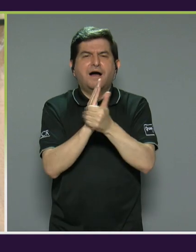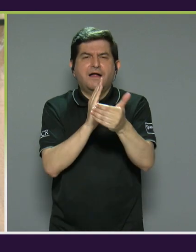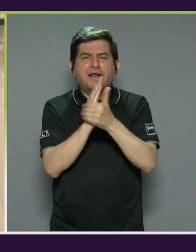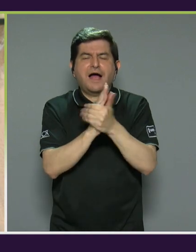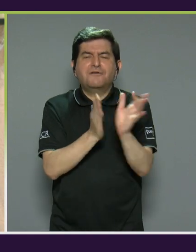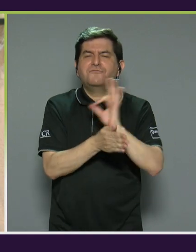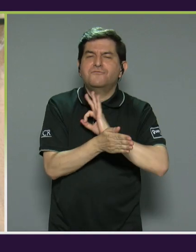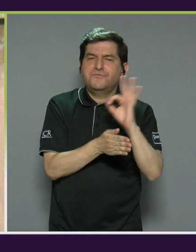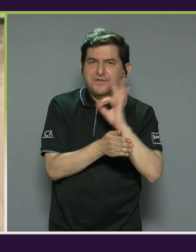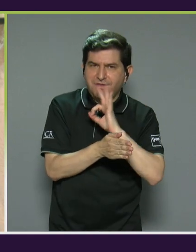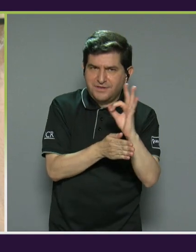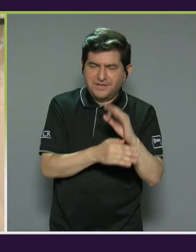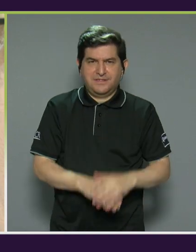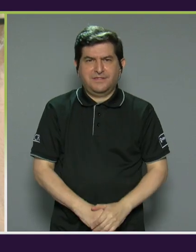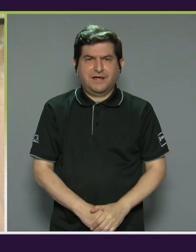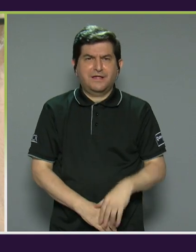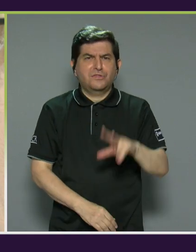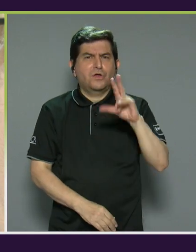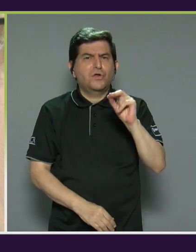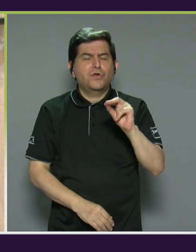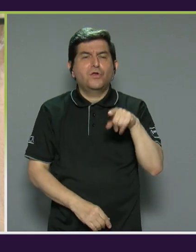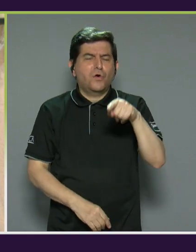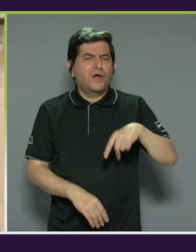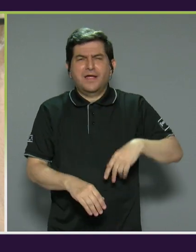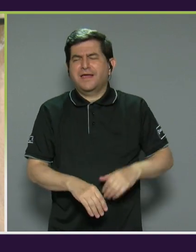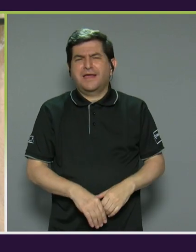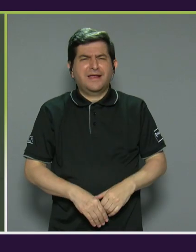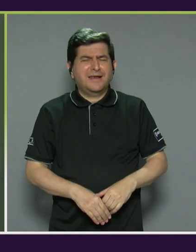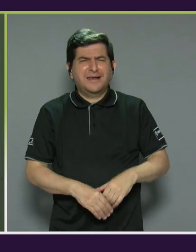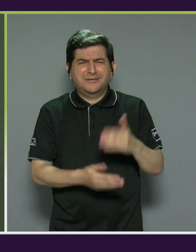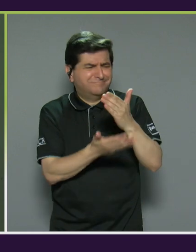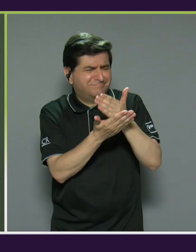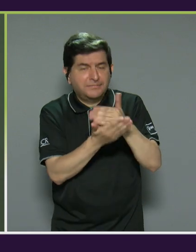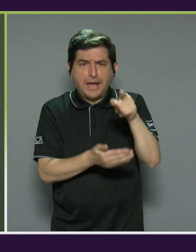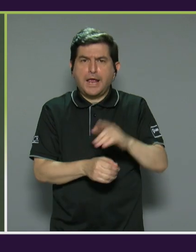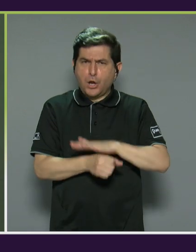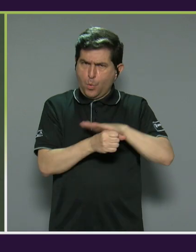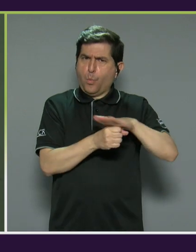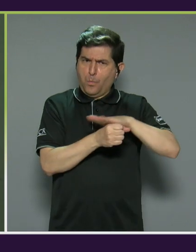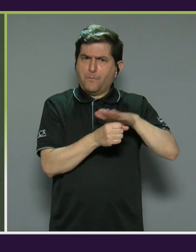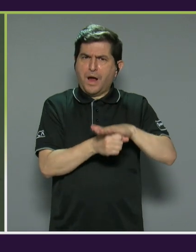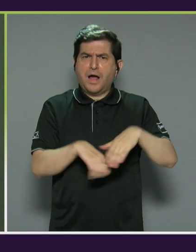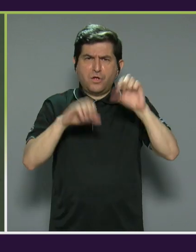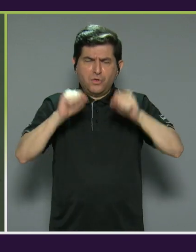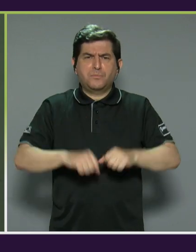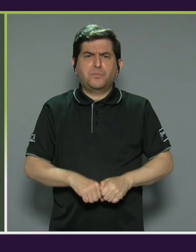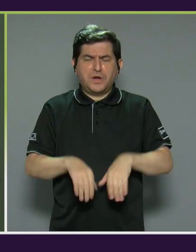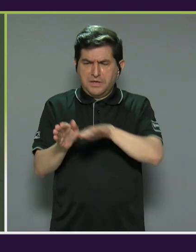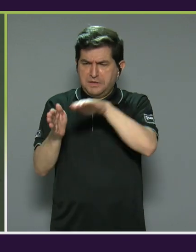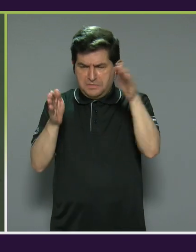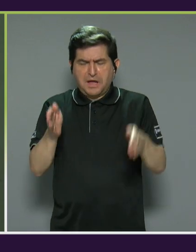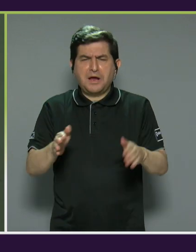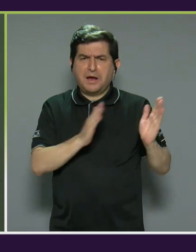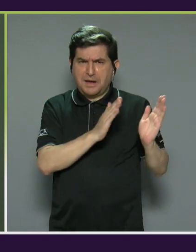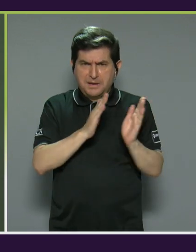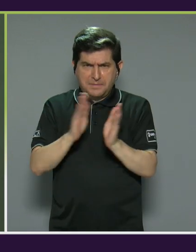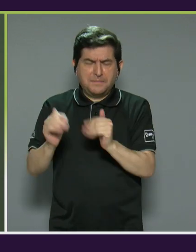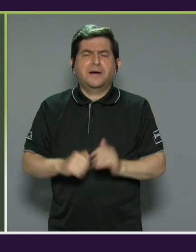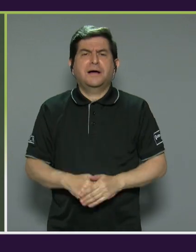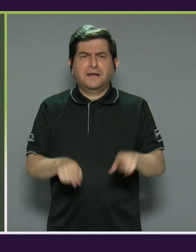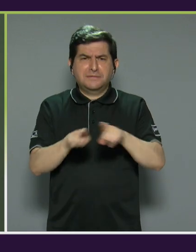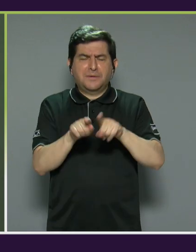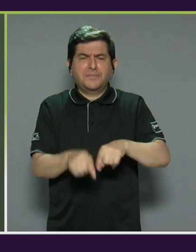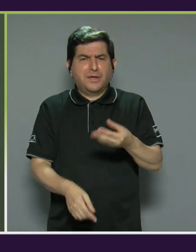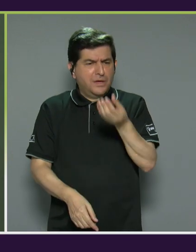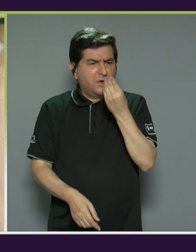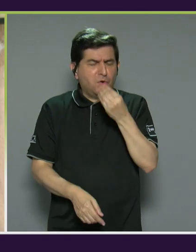funcionales, que no sea un estorbo, sino que esté ocupado, que pueda atender la cama, que pueda hacerse un sándwich, ver a cosas